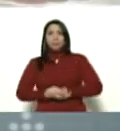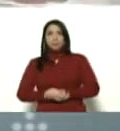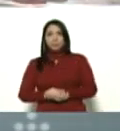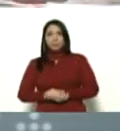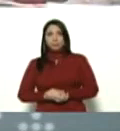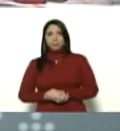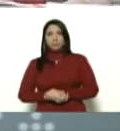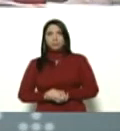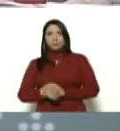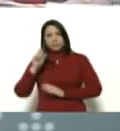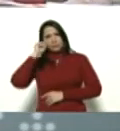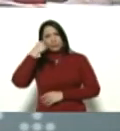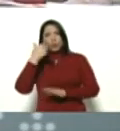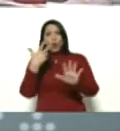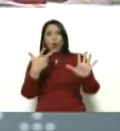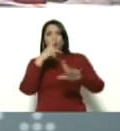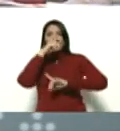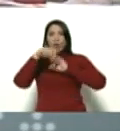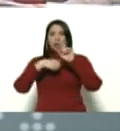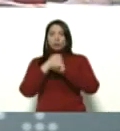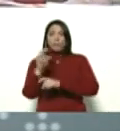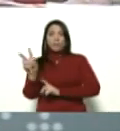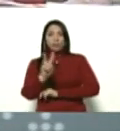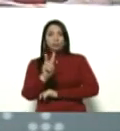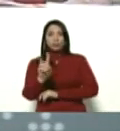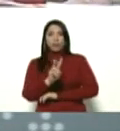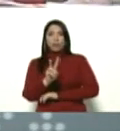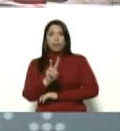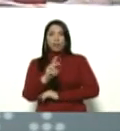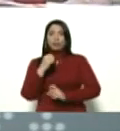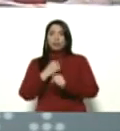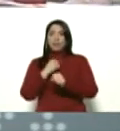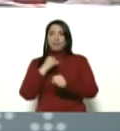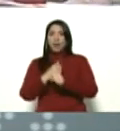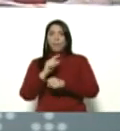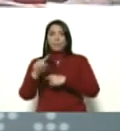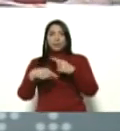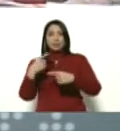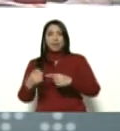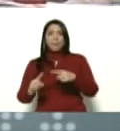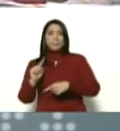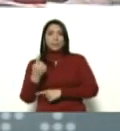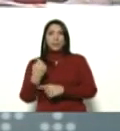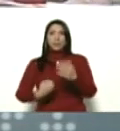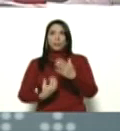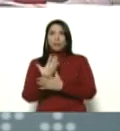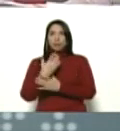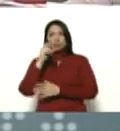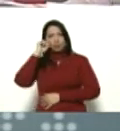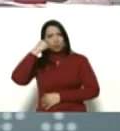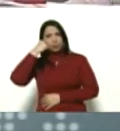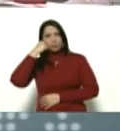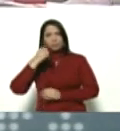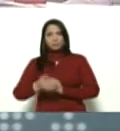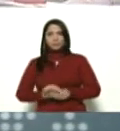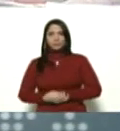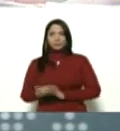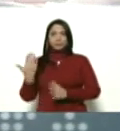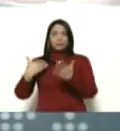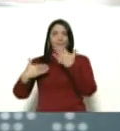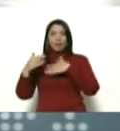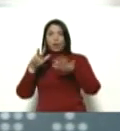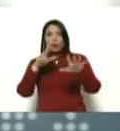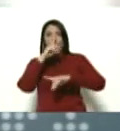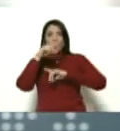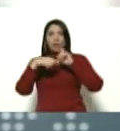conmemoramos ocho años, Venezuela, clase obrera, mañana es primero de mayo, recordemos que hace ocho años